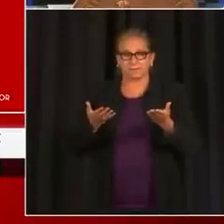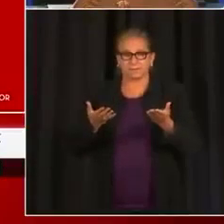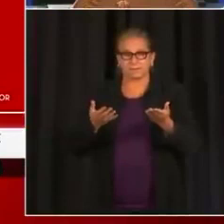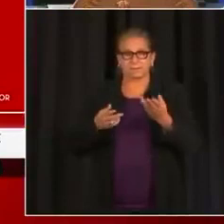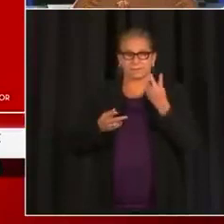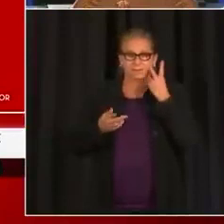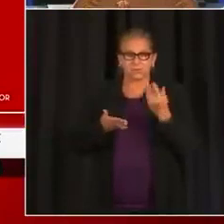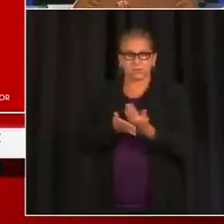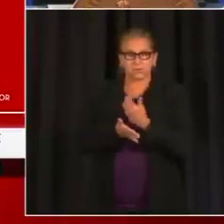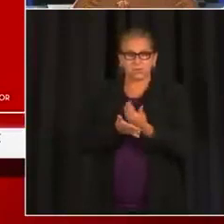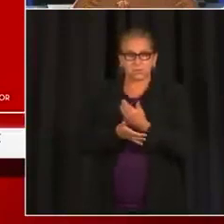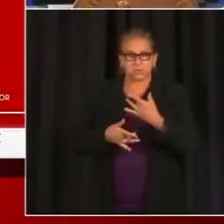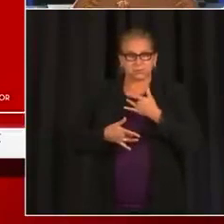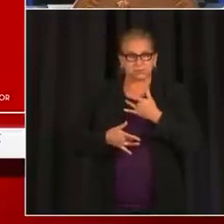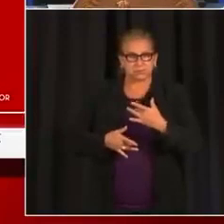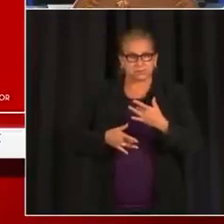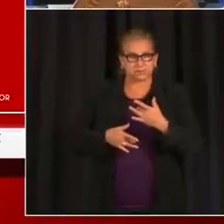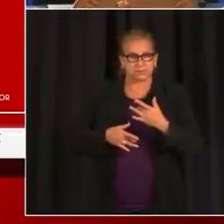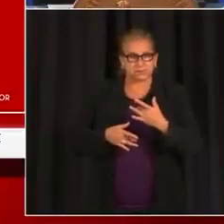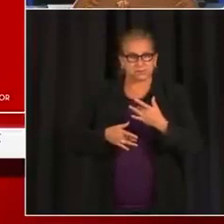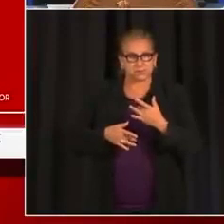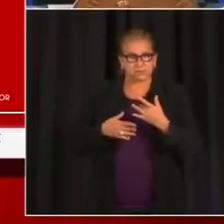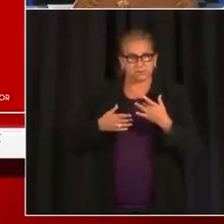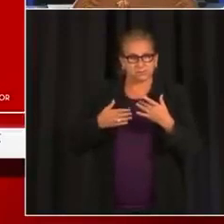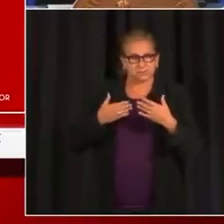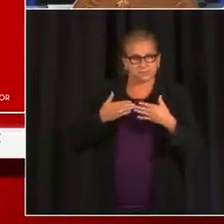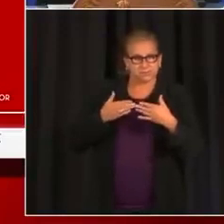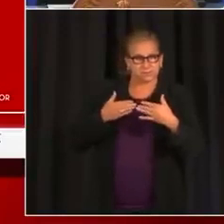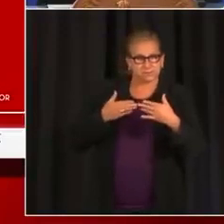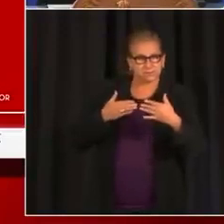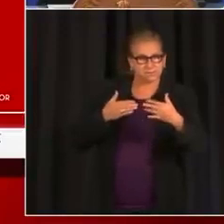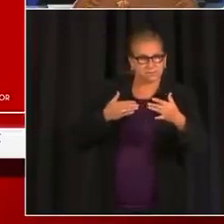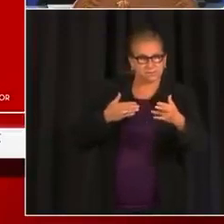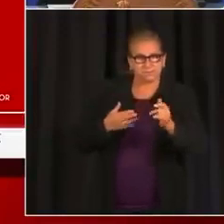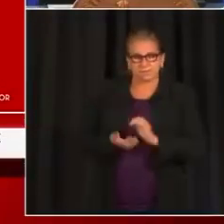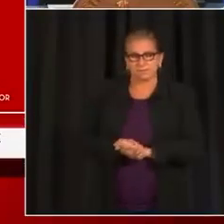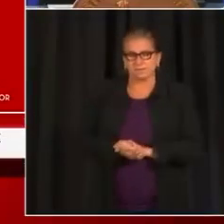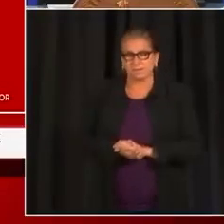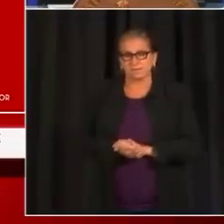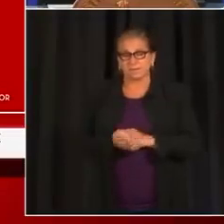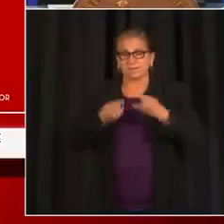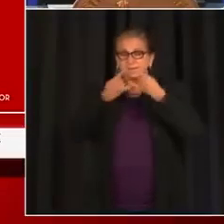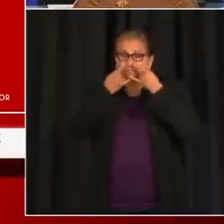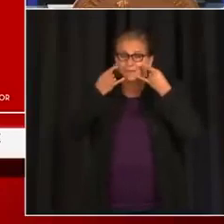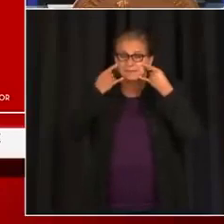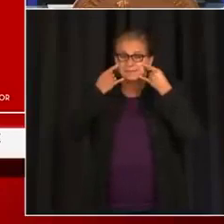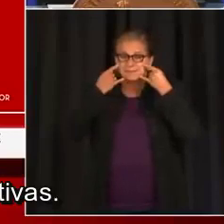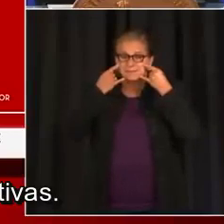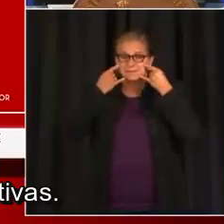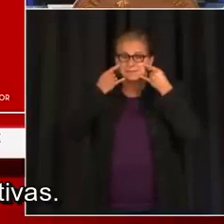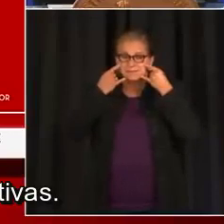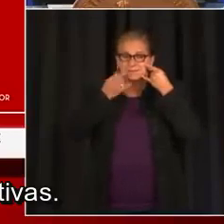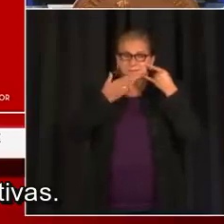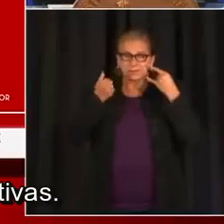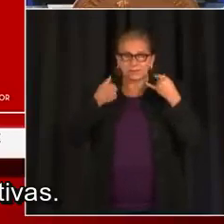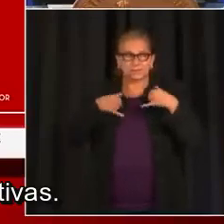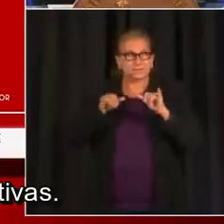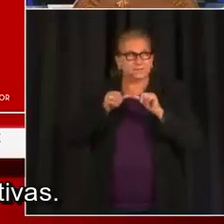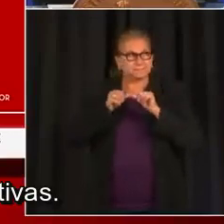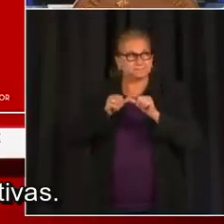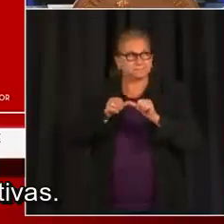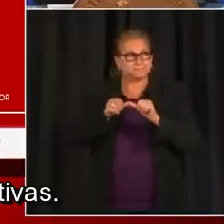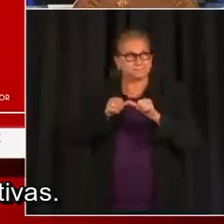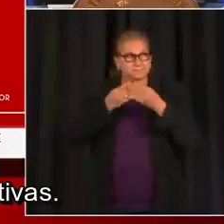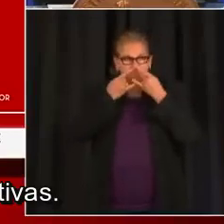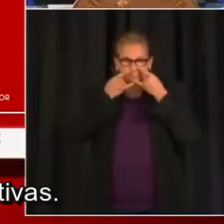de casos que estamos viendo y que queremos adelantarnos antes de que empeore lo mejor que podamos, sabemos que una de